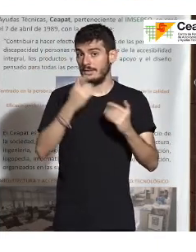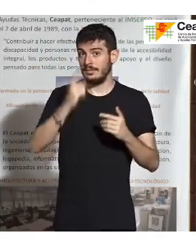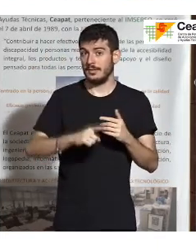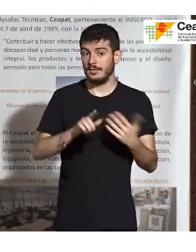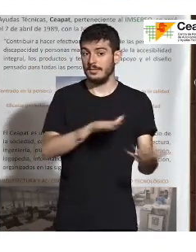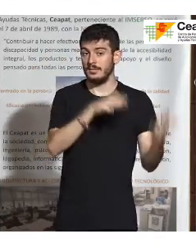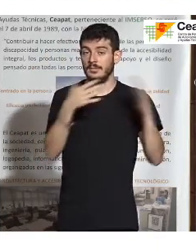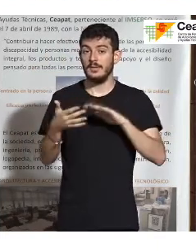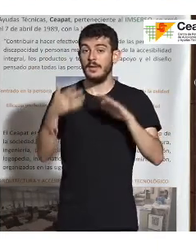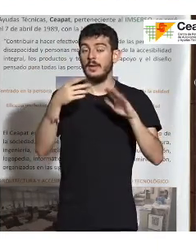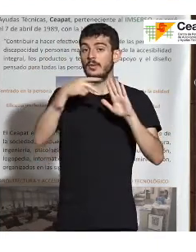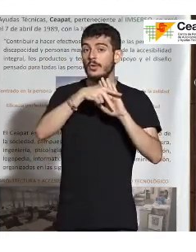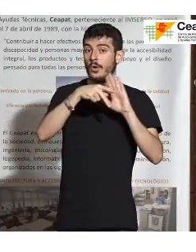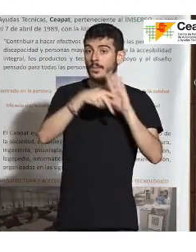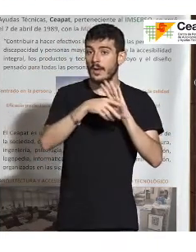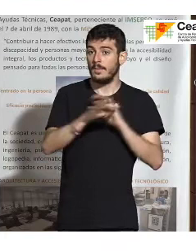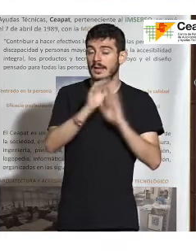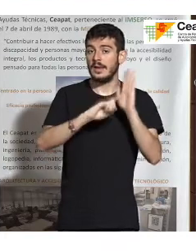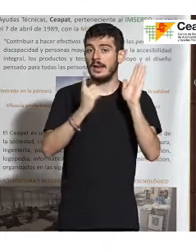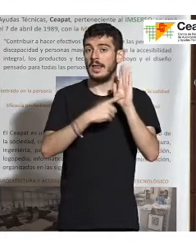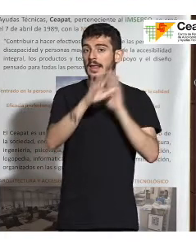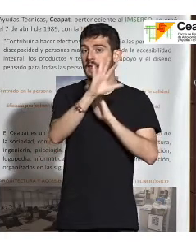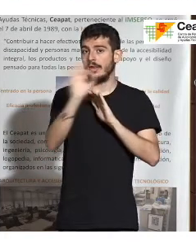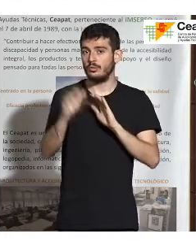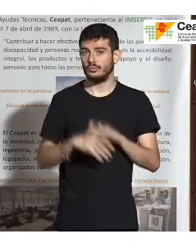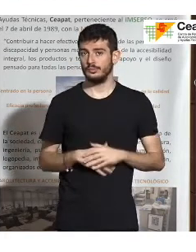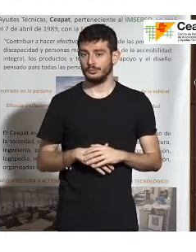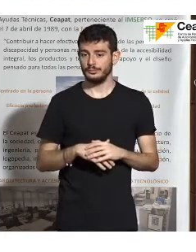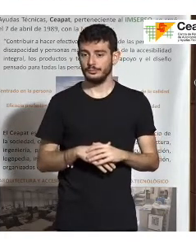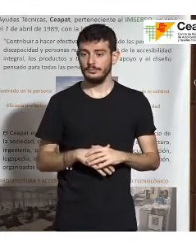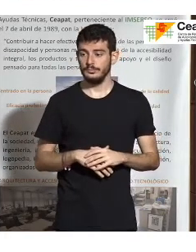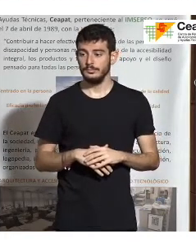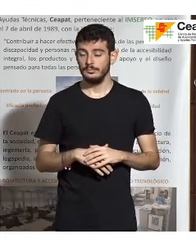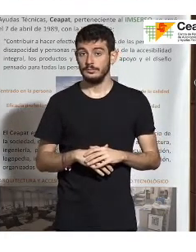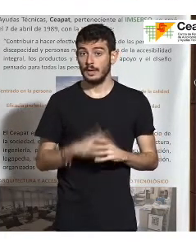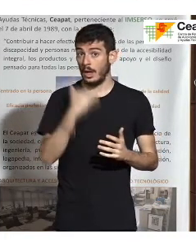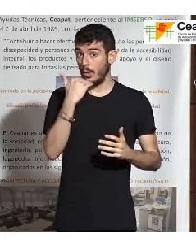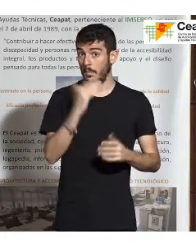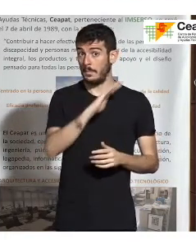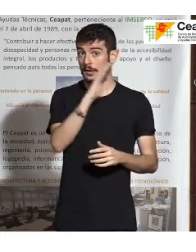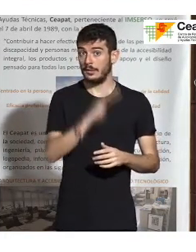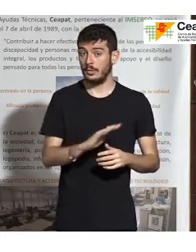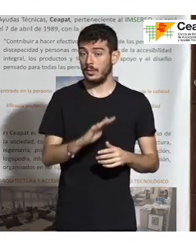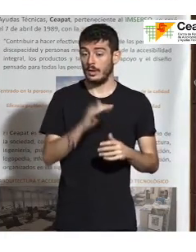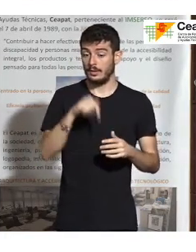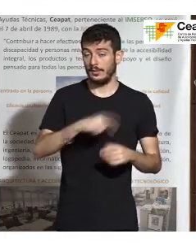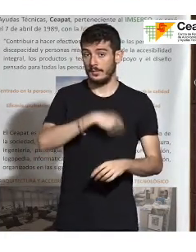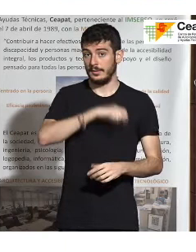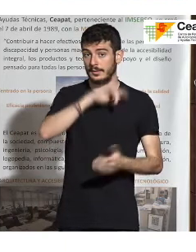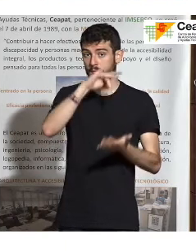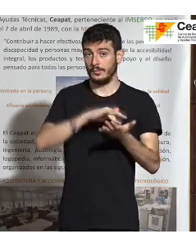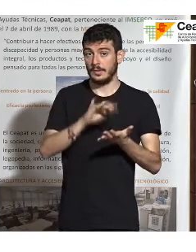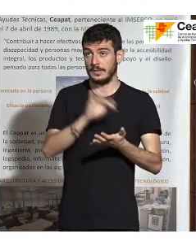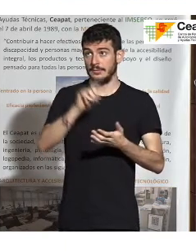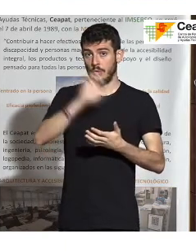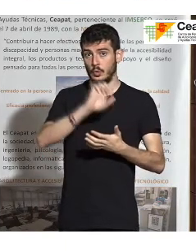supuso la norma y la ley 508. Y algo parecido está ocurriendo en España y en Europa.